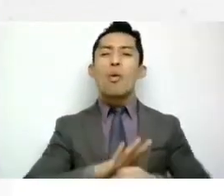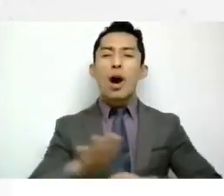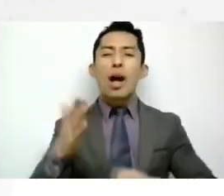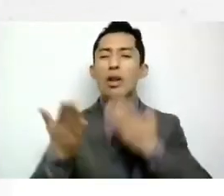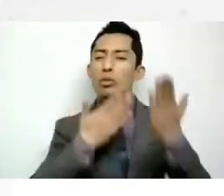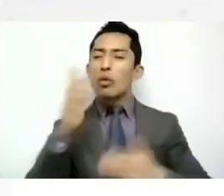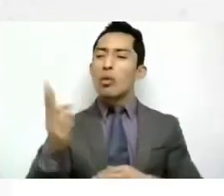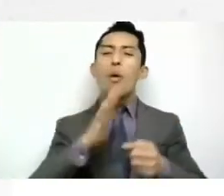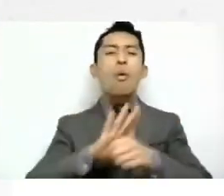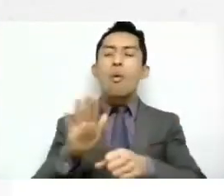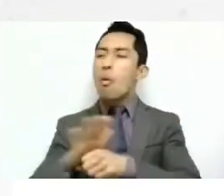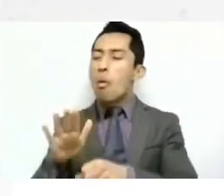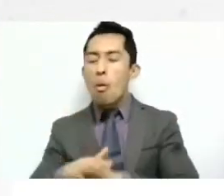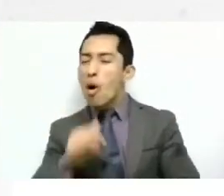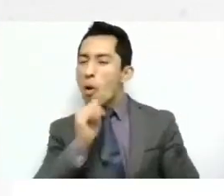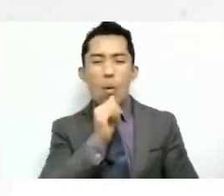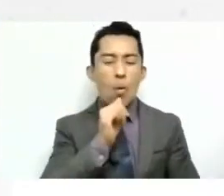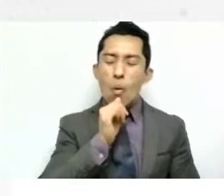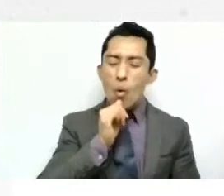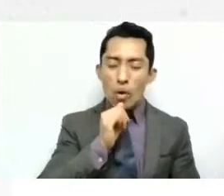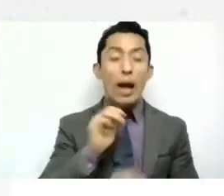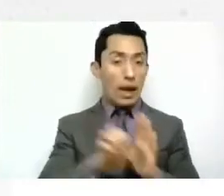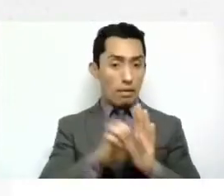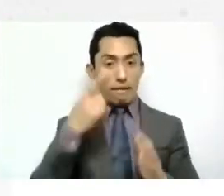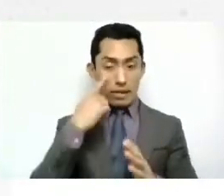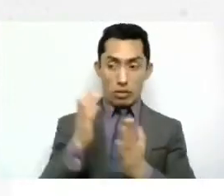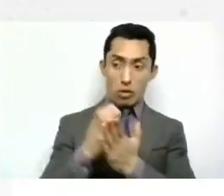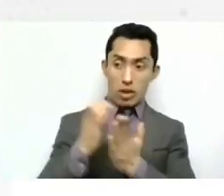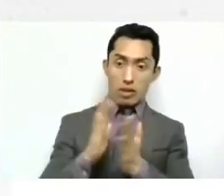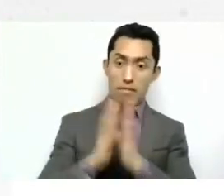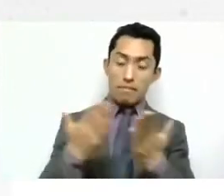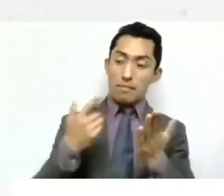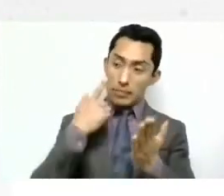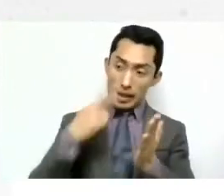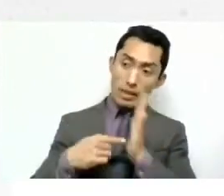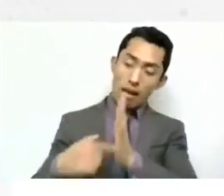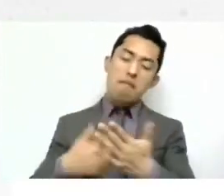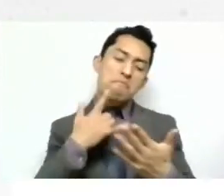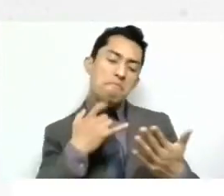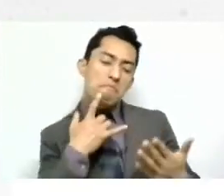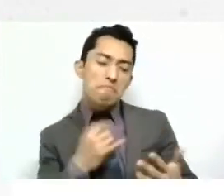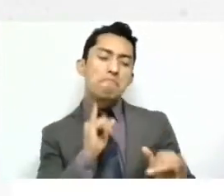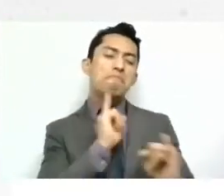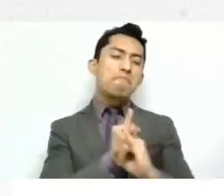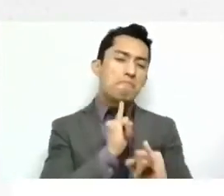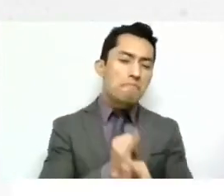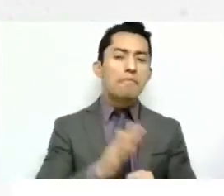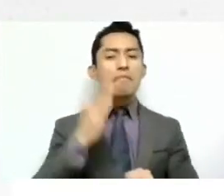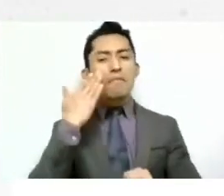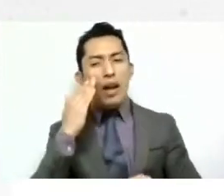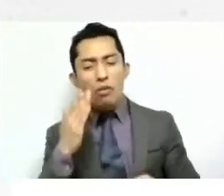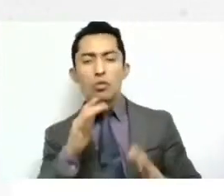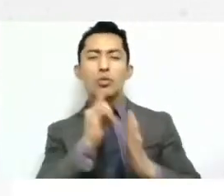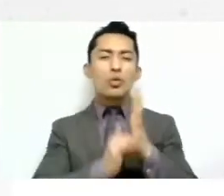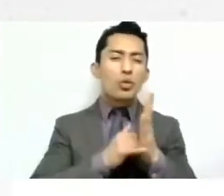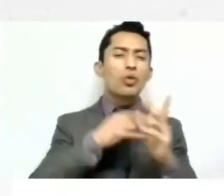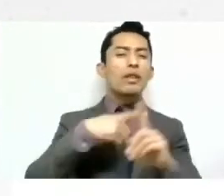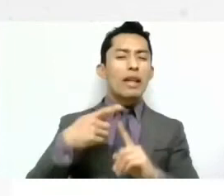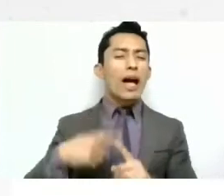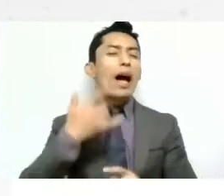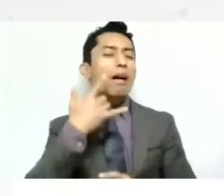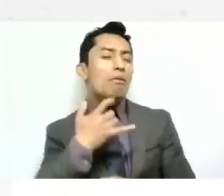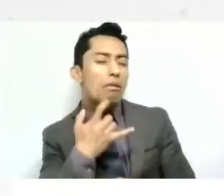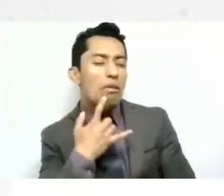estos cuadernos, si alguien los encamina o lo empiezan a observar aquí en internet, en Facebook, YouTube, y dicen, a ver, este